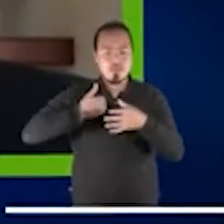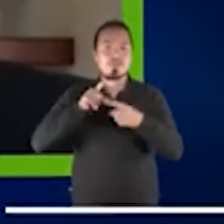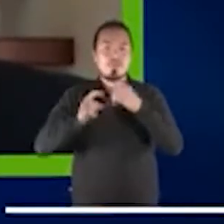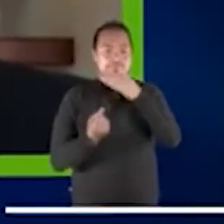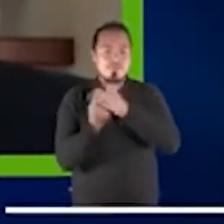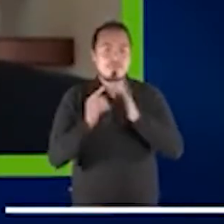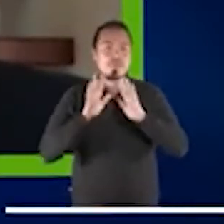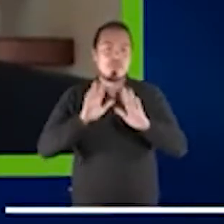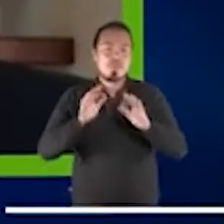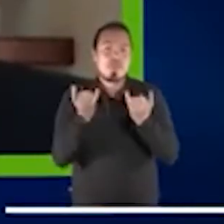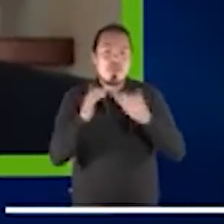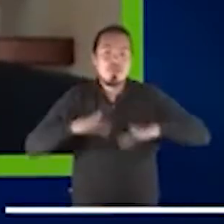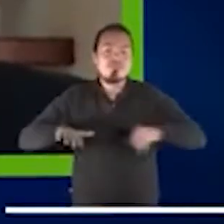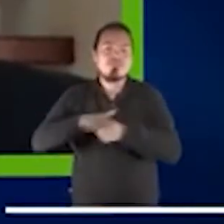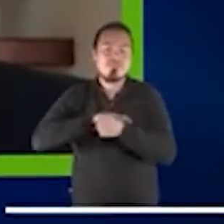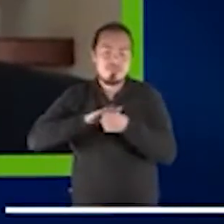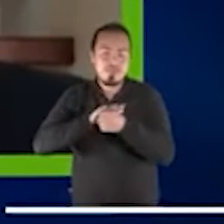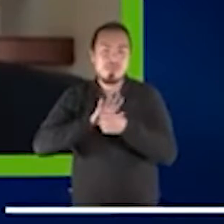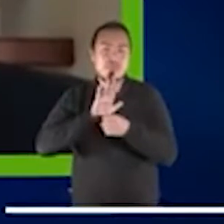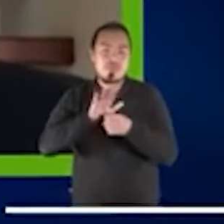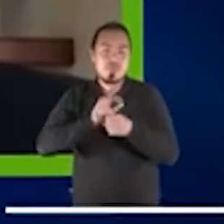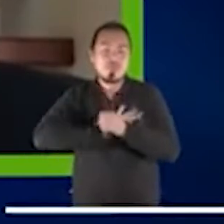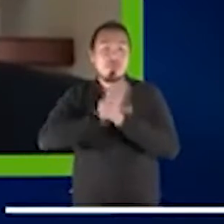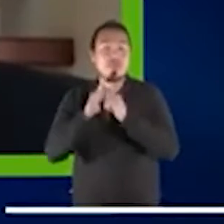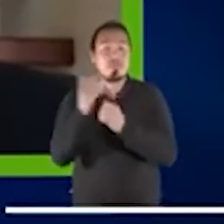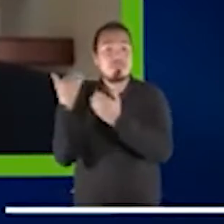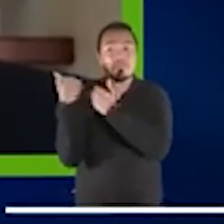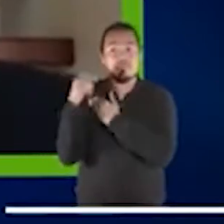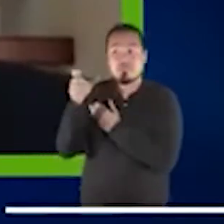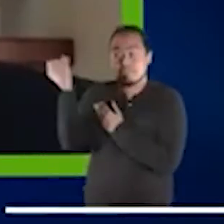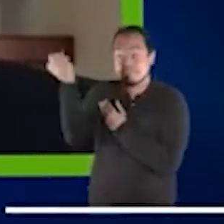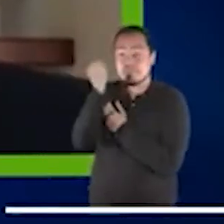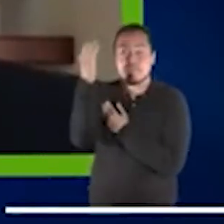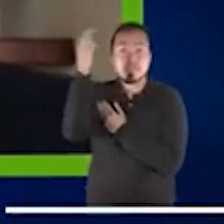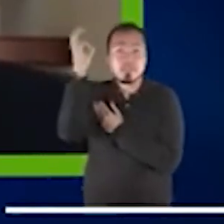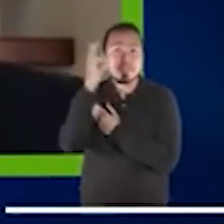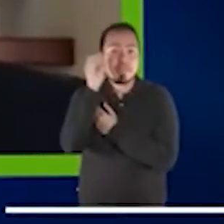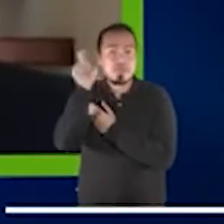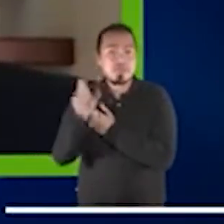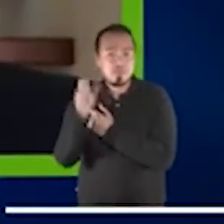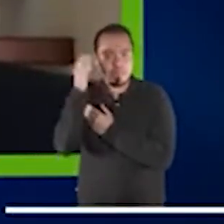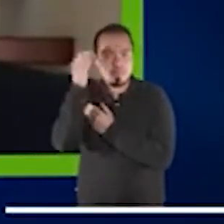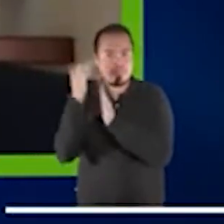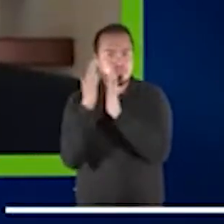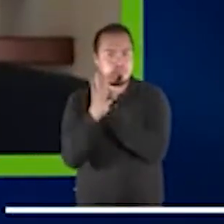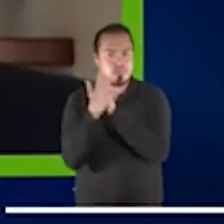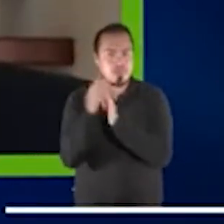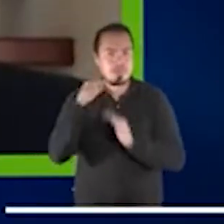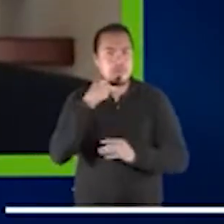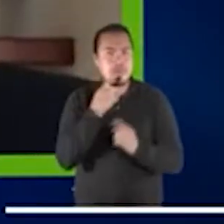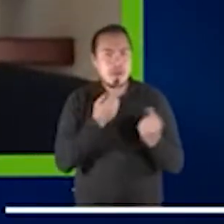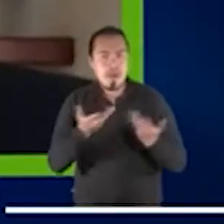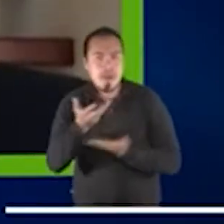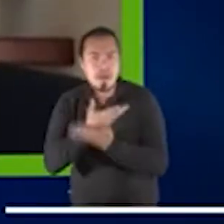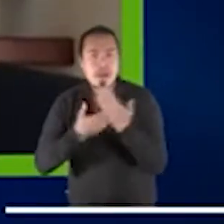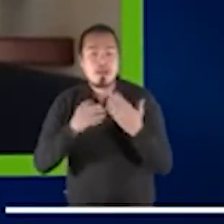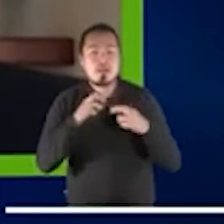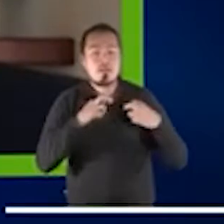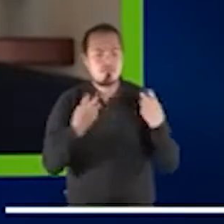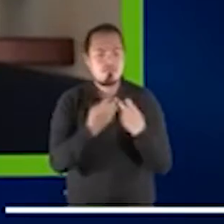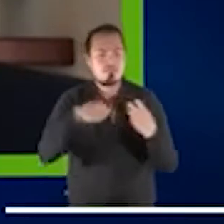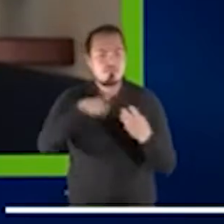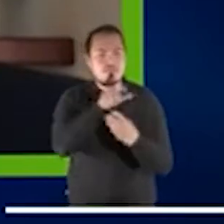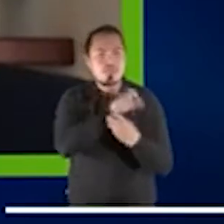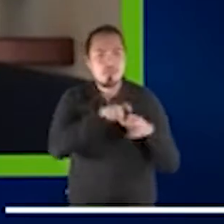a cargo del francés Cédric Foussard, experto en el tema y quien sostendrá un diálogo con otros dos expertos, Emanuel Avifi